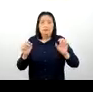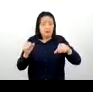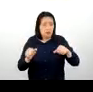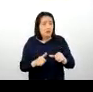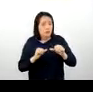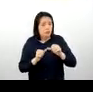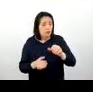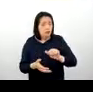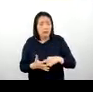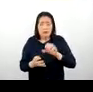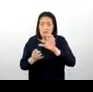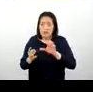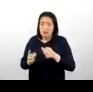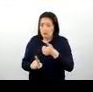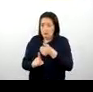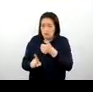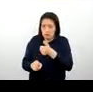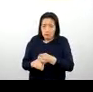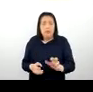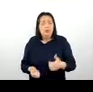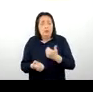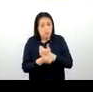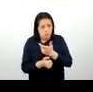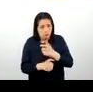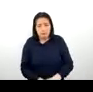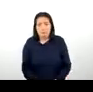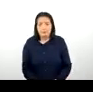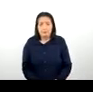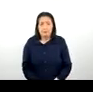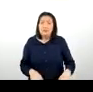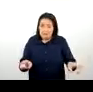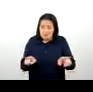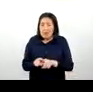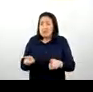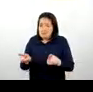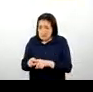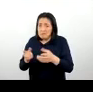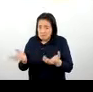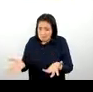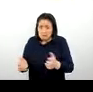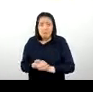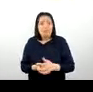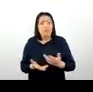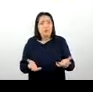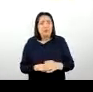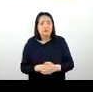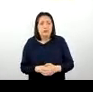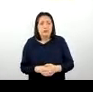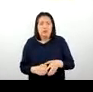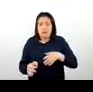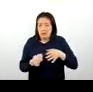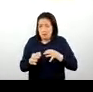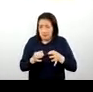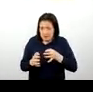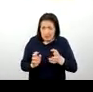Una característica muy típica del lugar. También no es tarde mencionar el